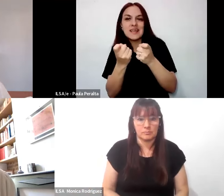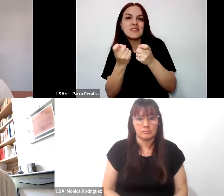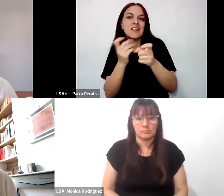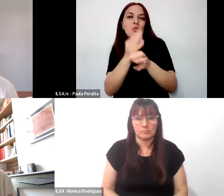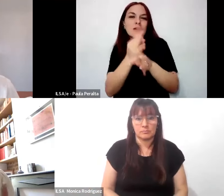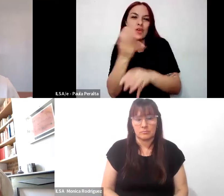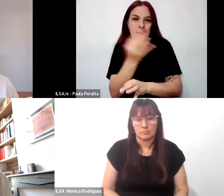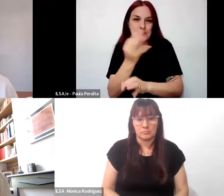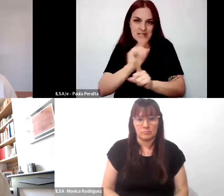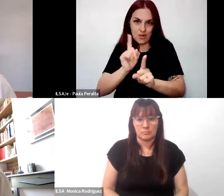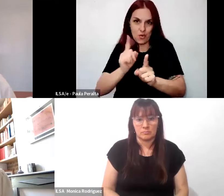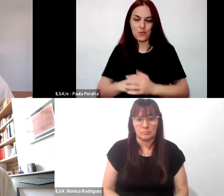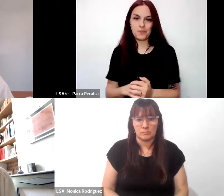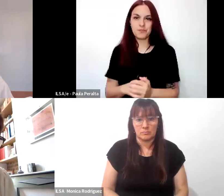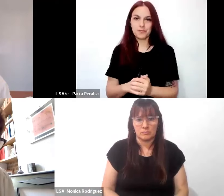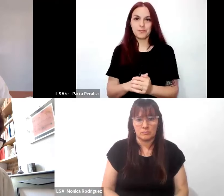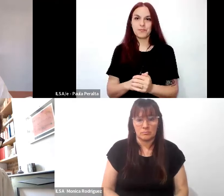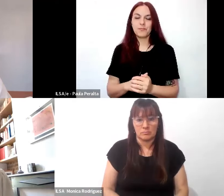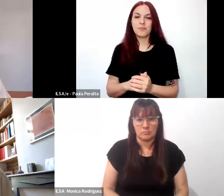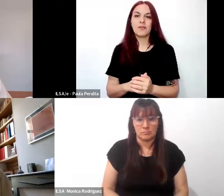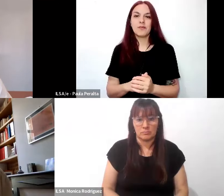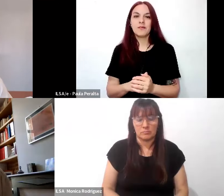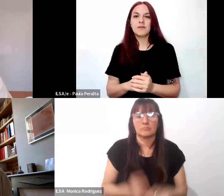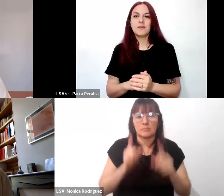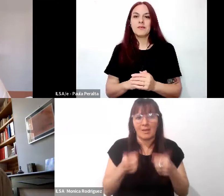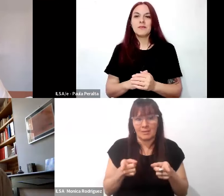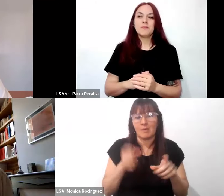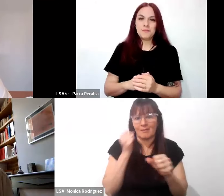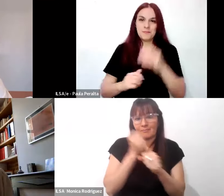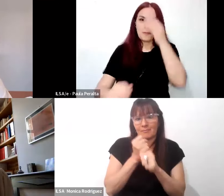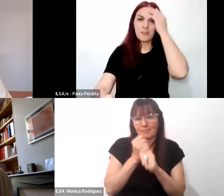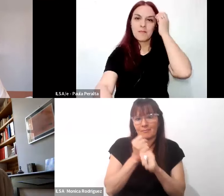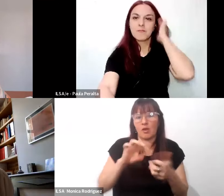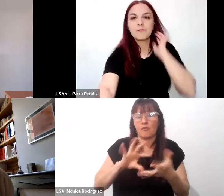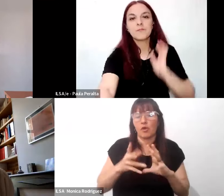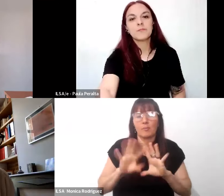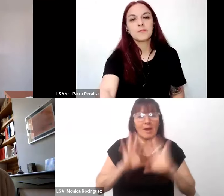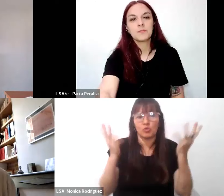y que trabaje sobre todo en una concepción universal de la inclusión.